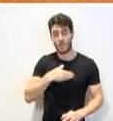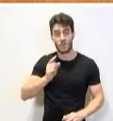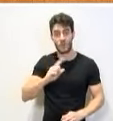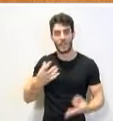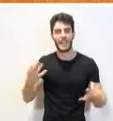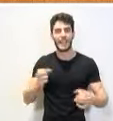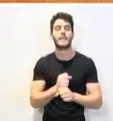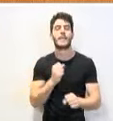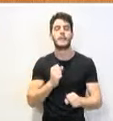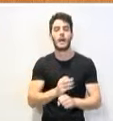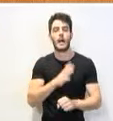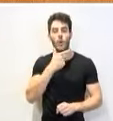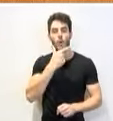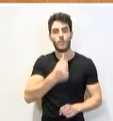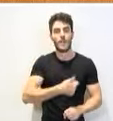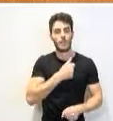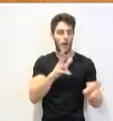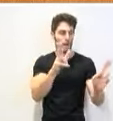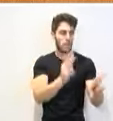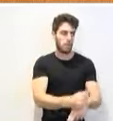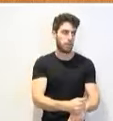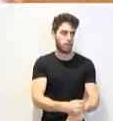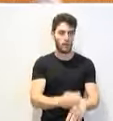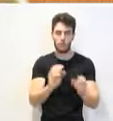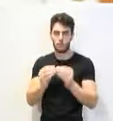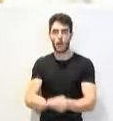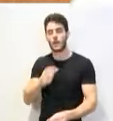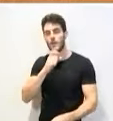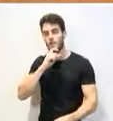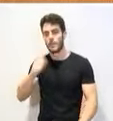Es mucho más fácil destruir de construir que construir.